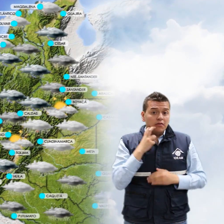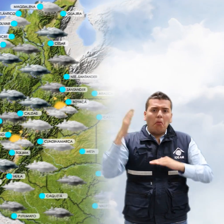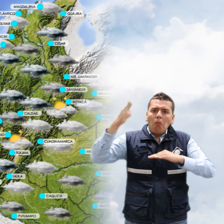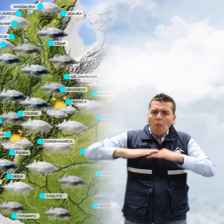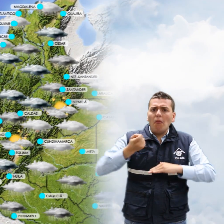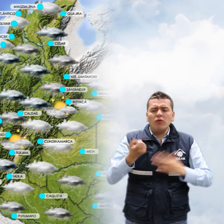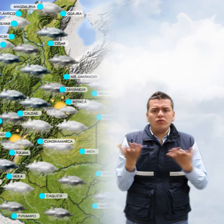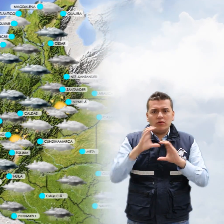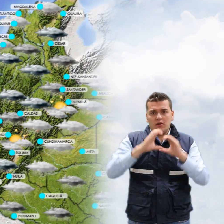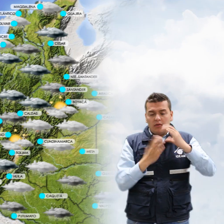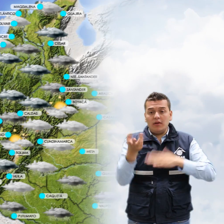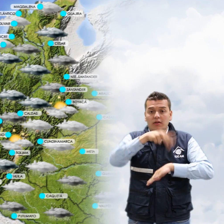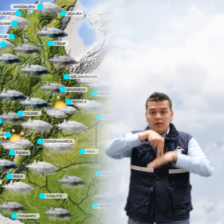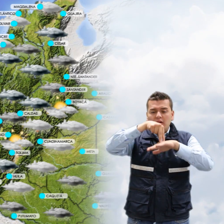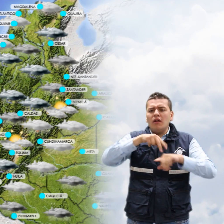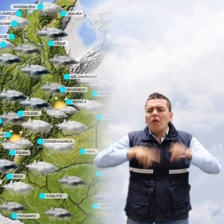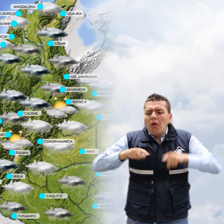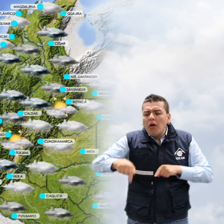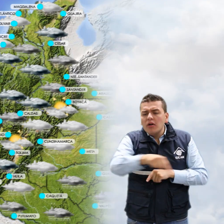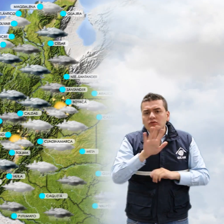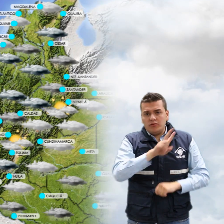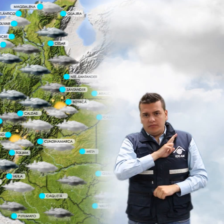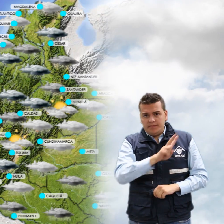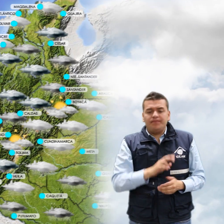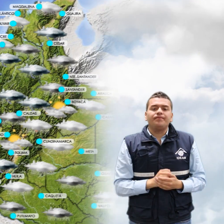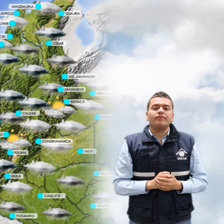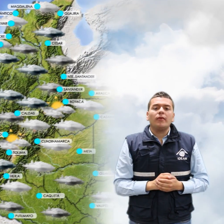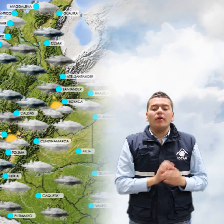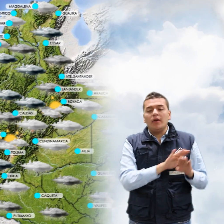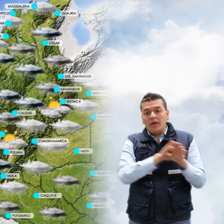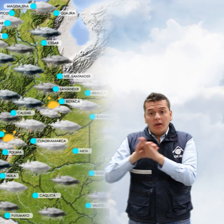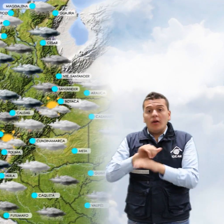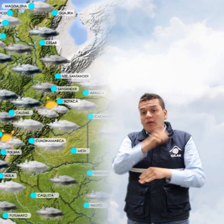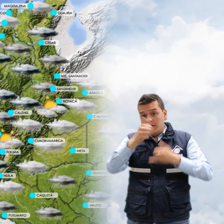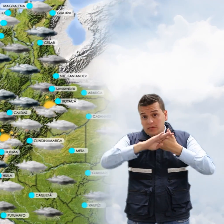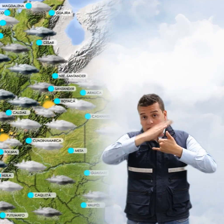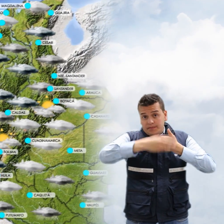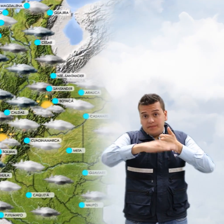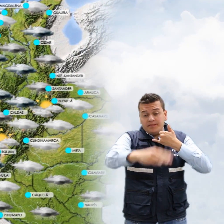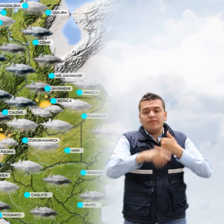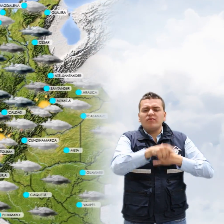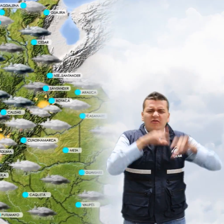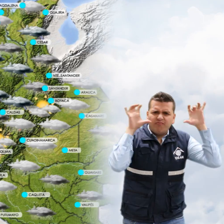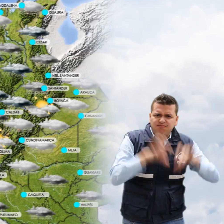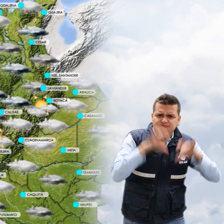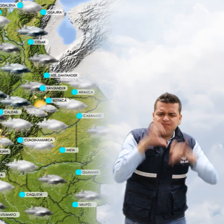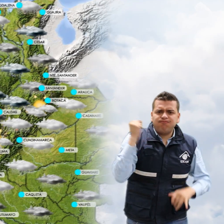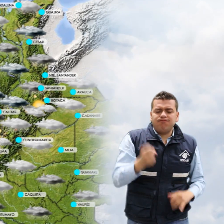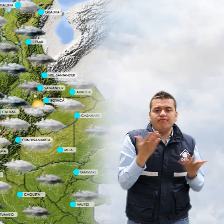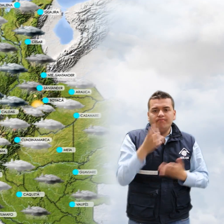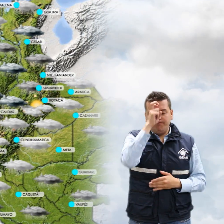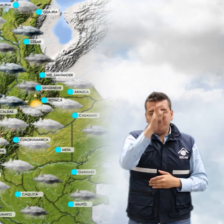intensas en Cauca, Nariño y sectores del Valle del Cauca. En la región andina, condiciones de lluvia fuerte hacia el